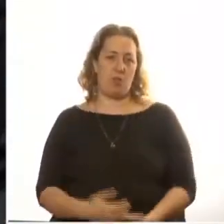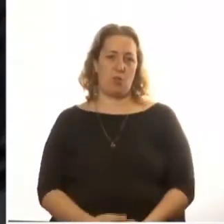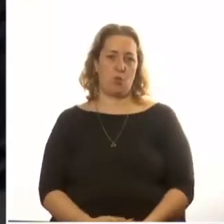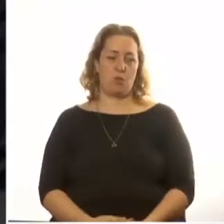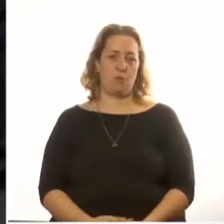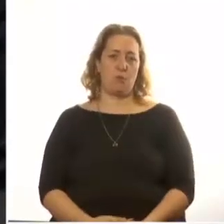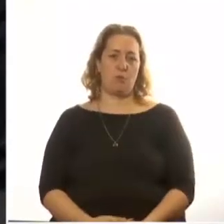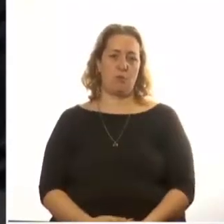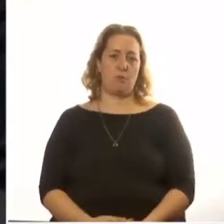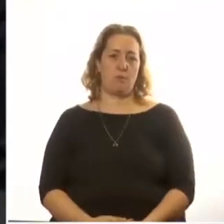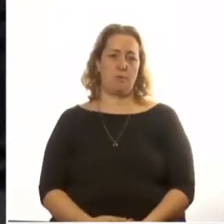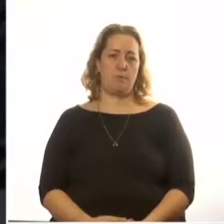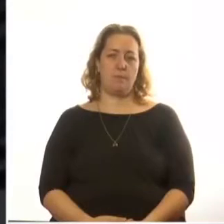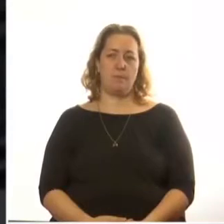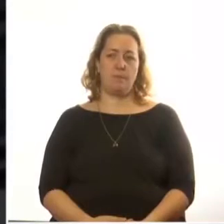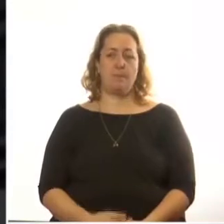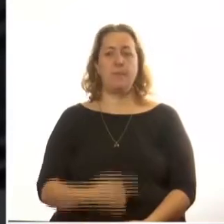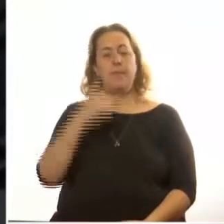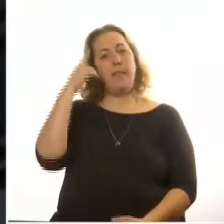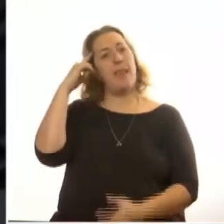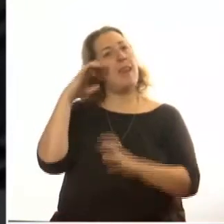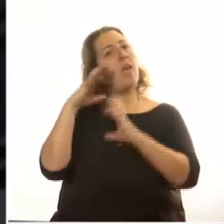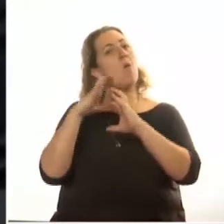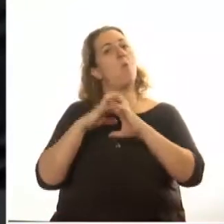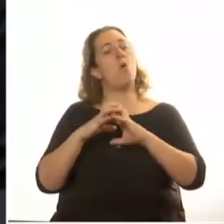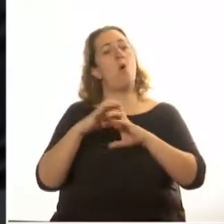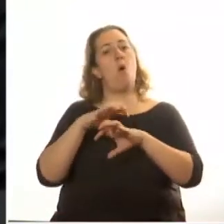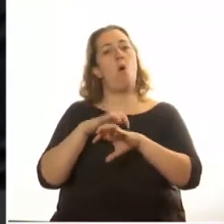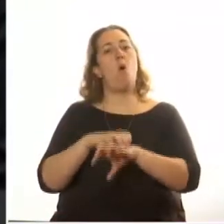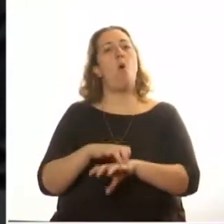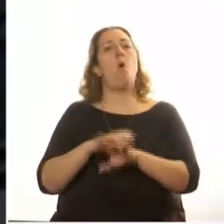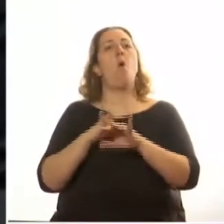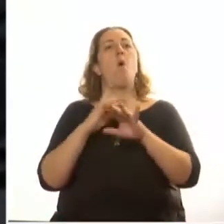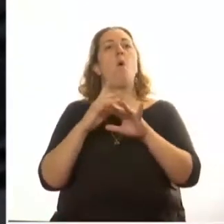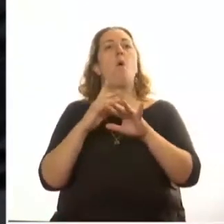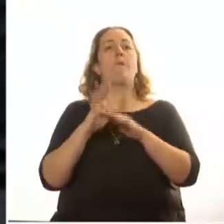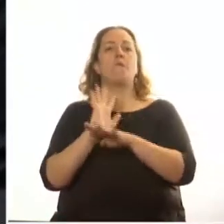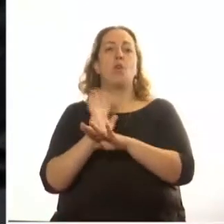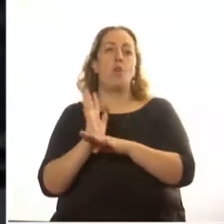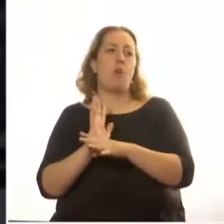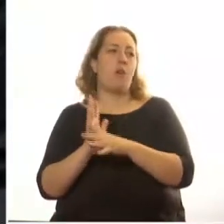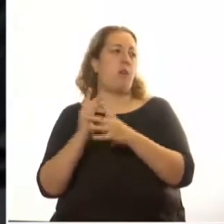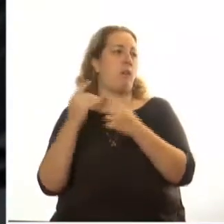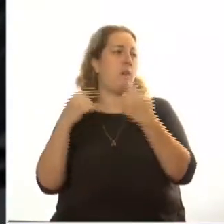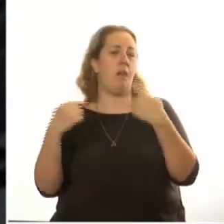de la neurobiología, de las redes informáticas.